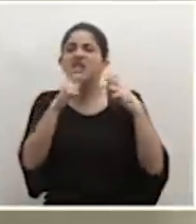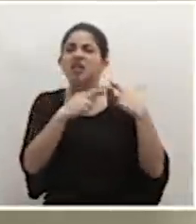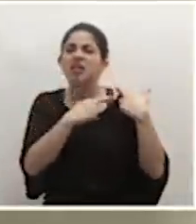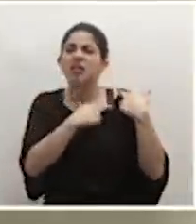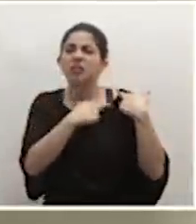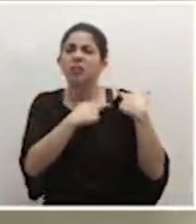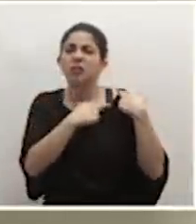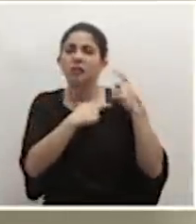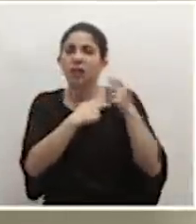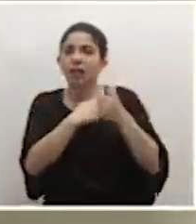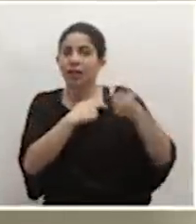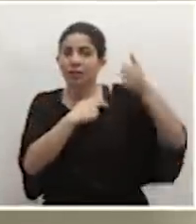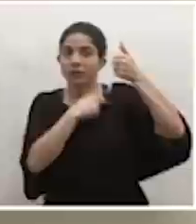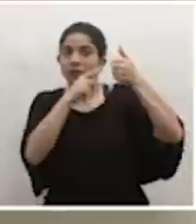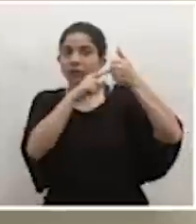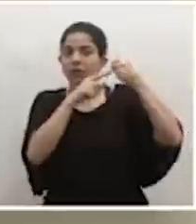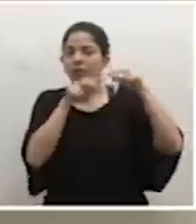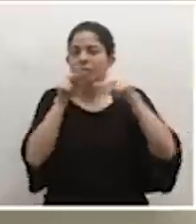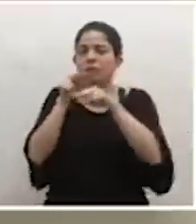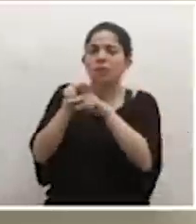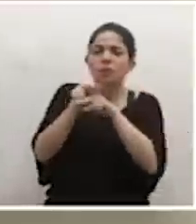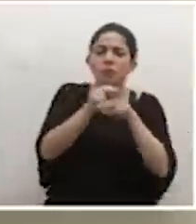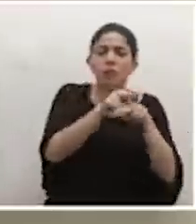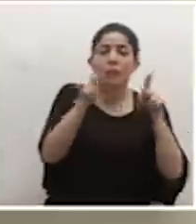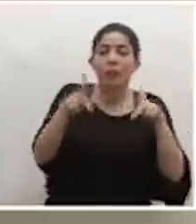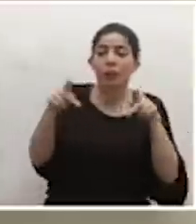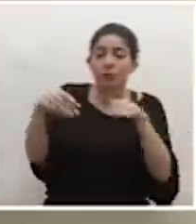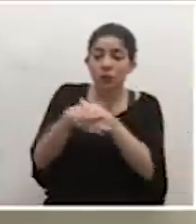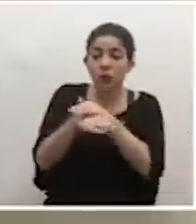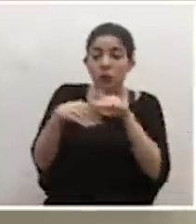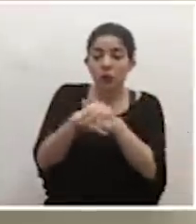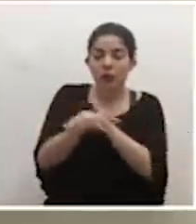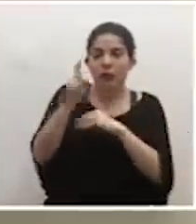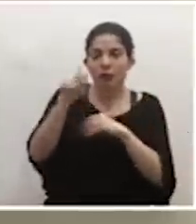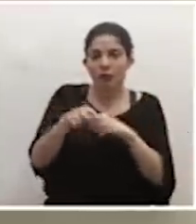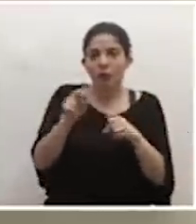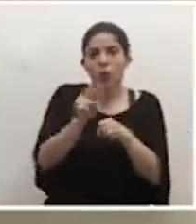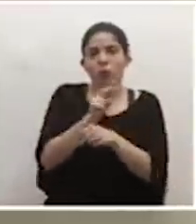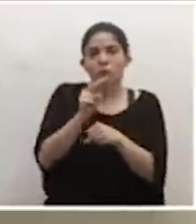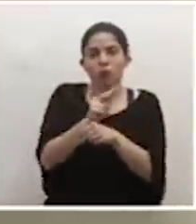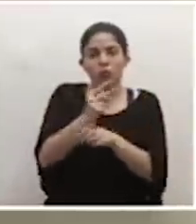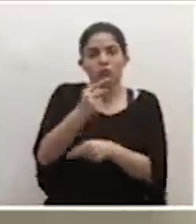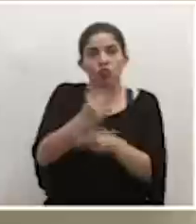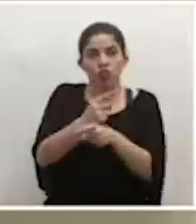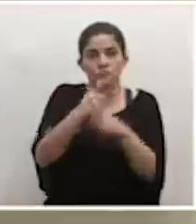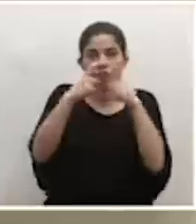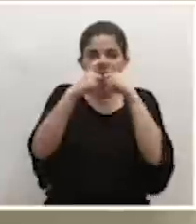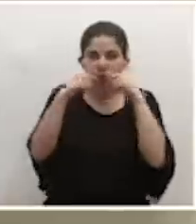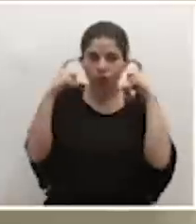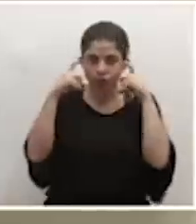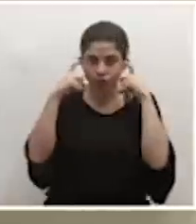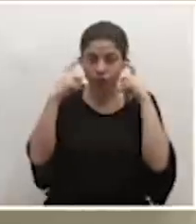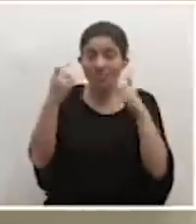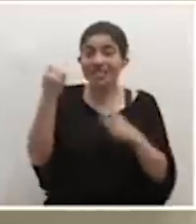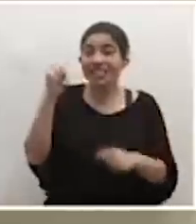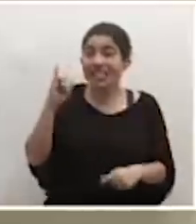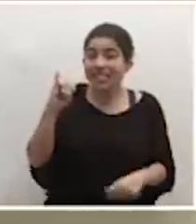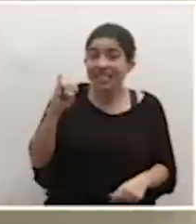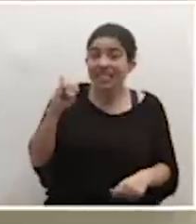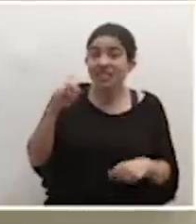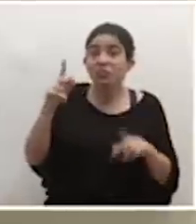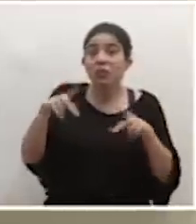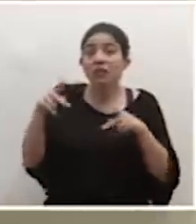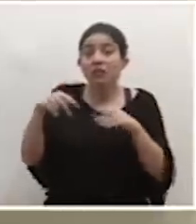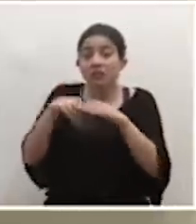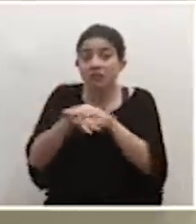velar porque nadie ingrese a los recintos si no están usando el adecuado cubrebocas y en caso de que se lo